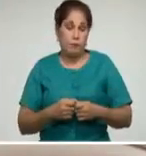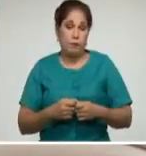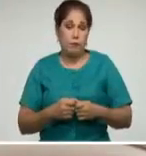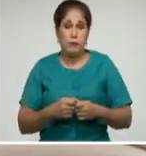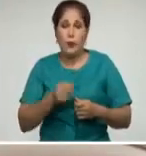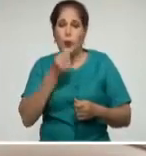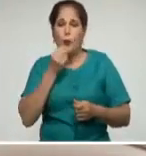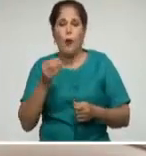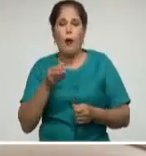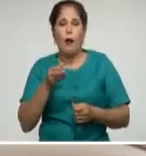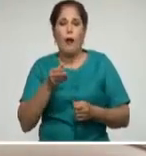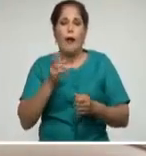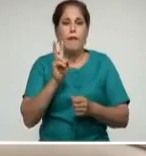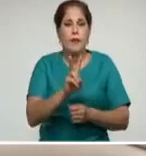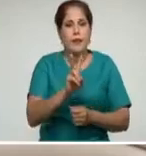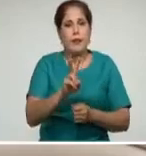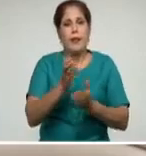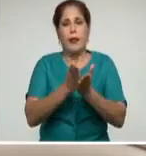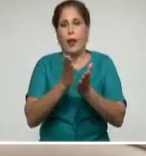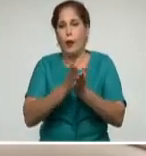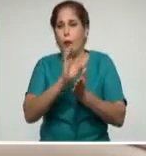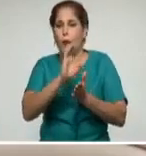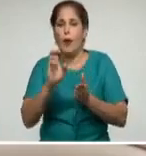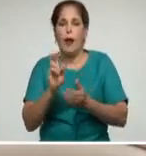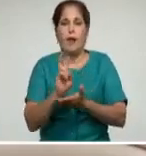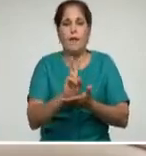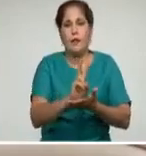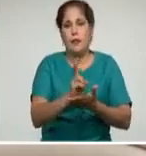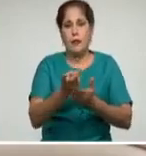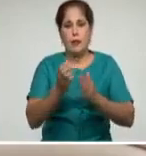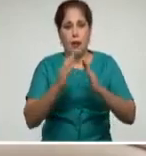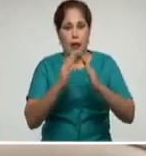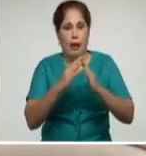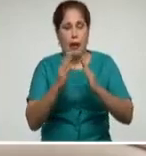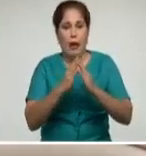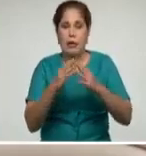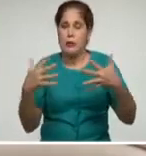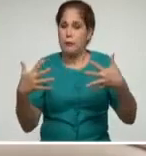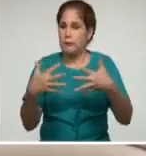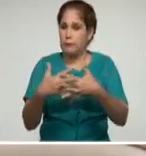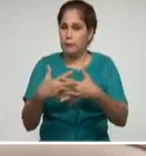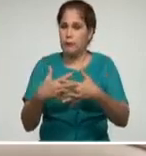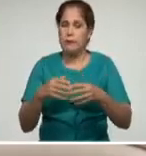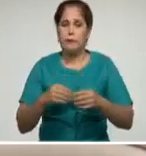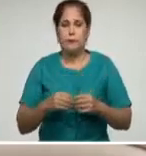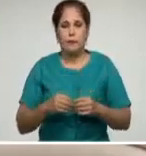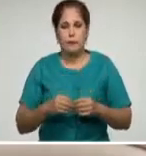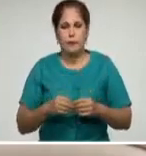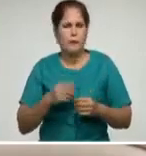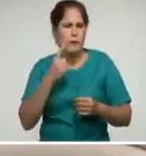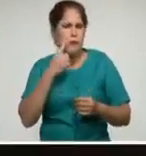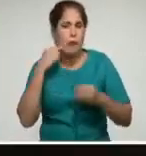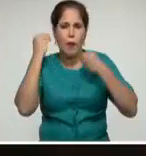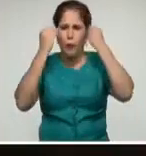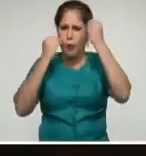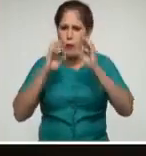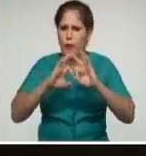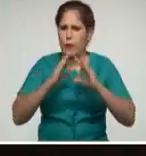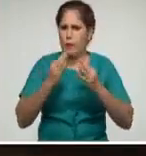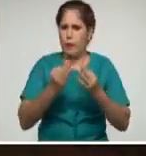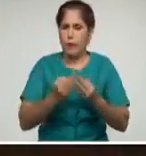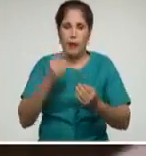utilizando todas las variantes, sea fortalecer esos datos, oír, comunicarnos, ver las preocupaciones.